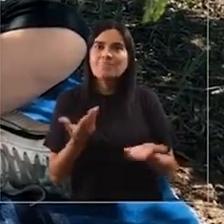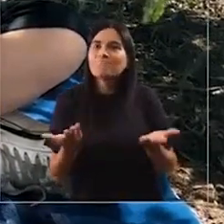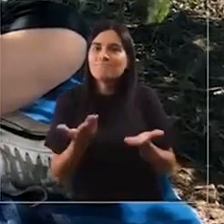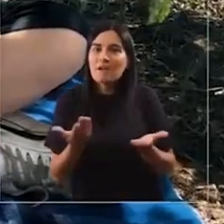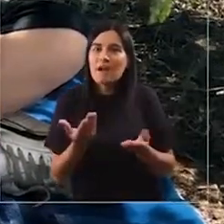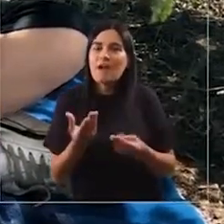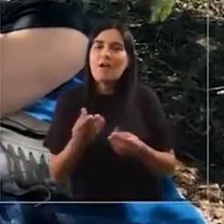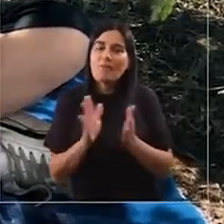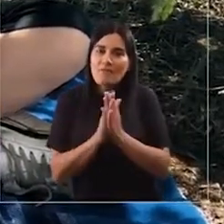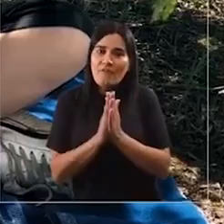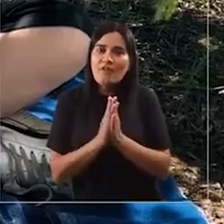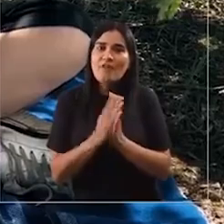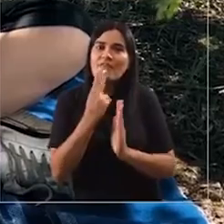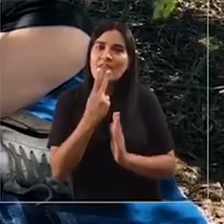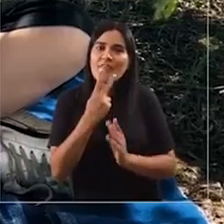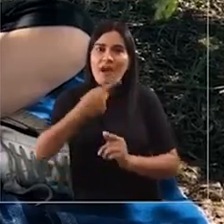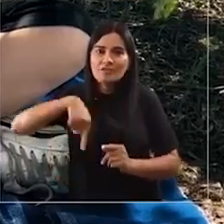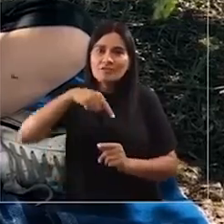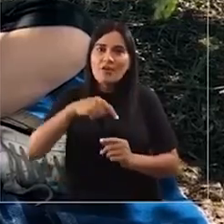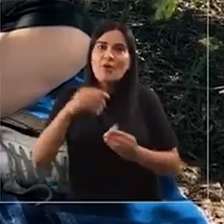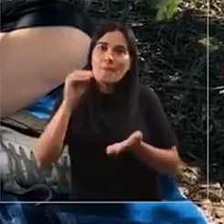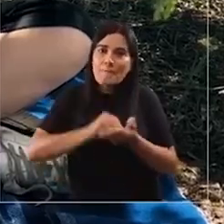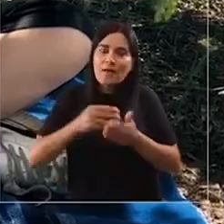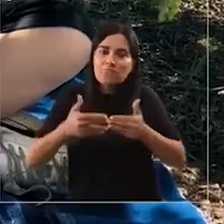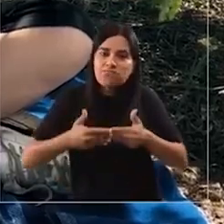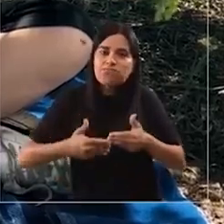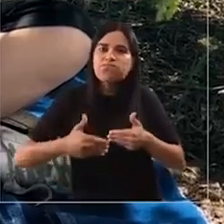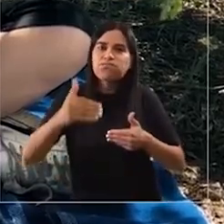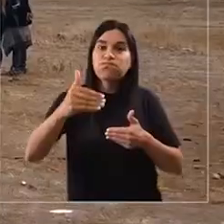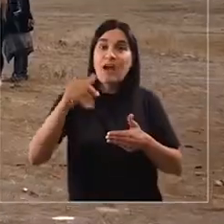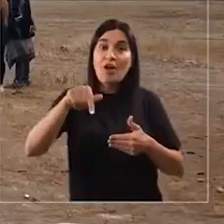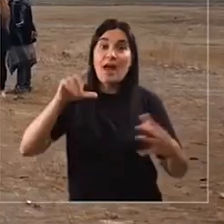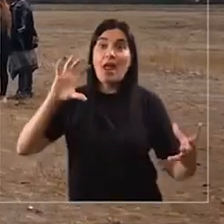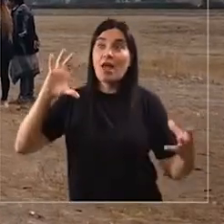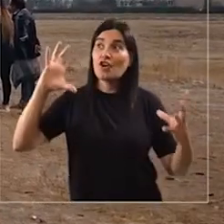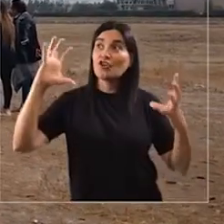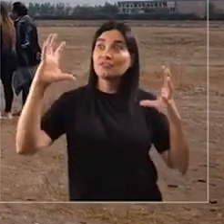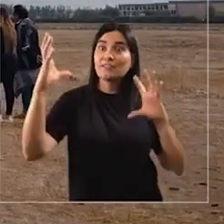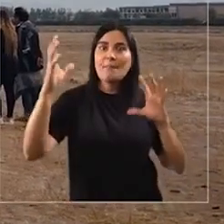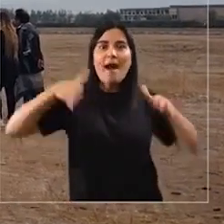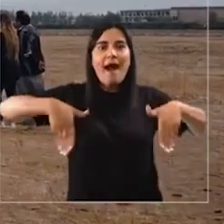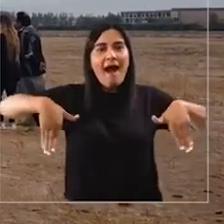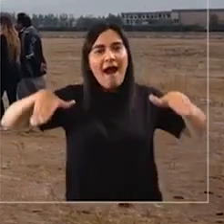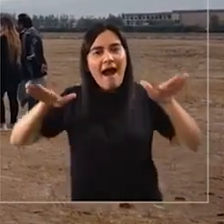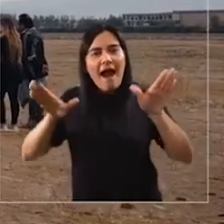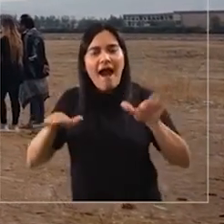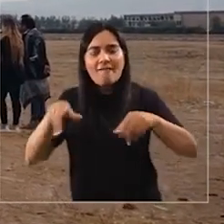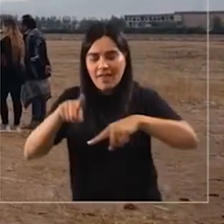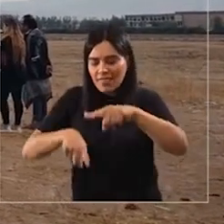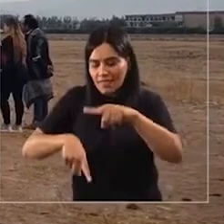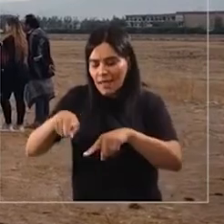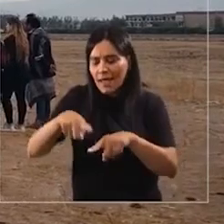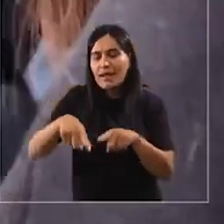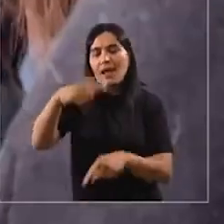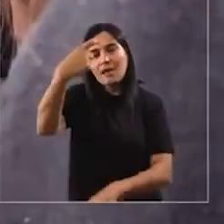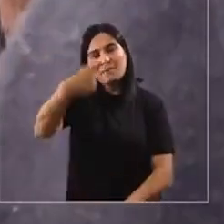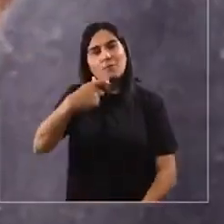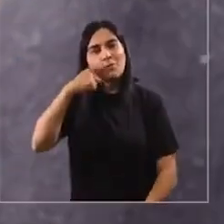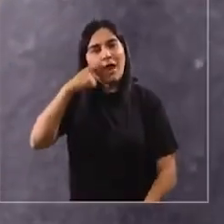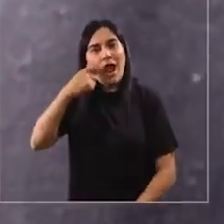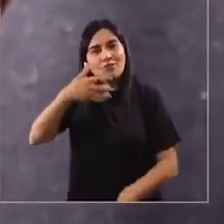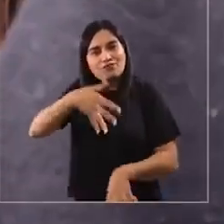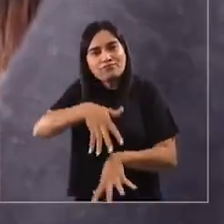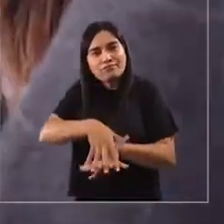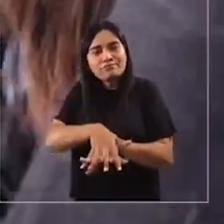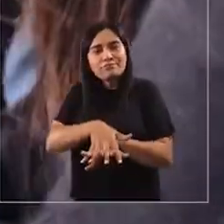poder extender la calidad de vida de la humanidad. Este ecosistema son las aves, como es